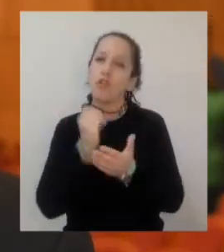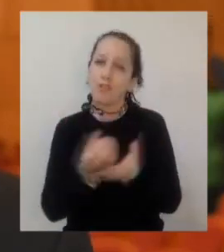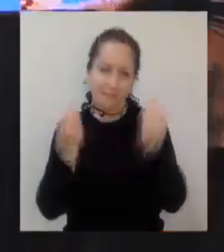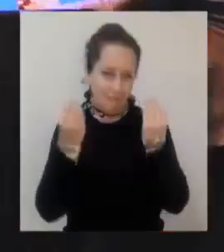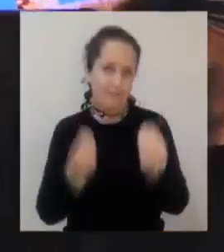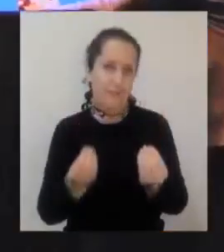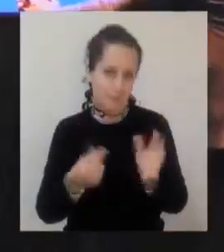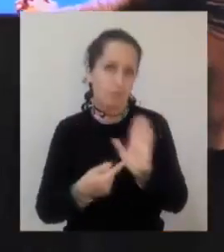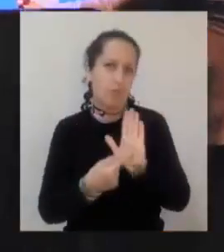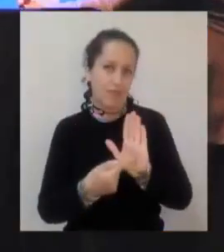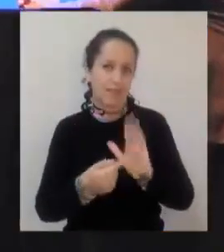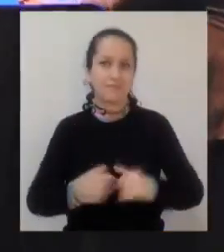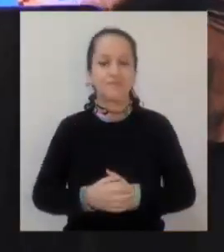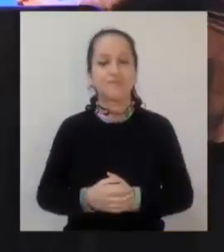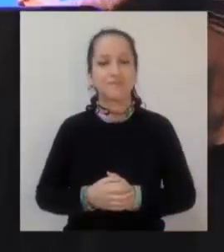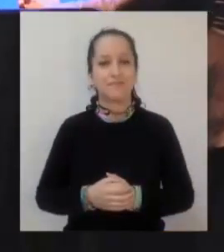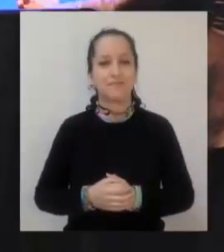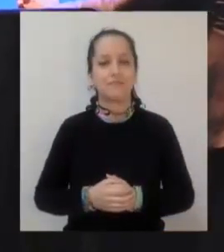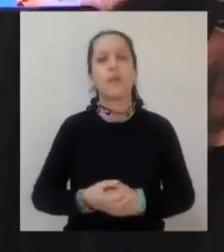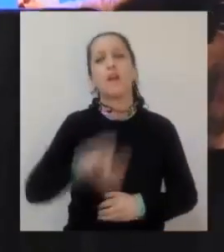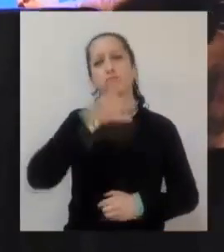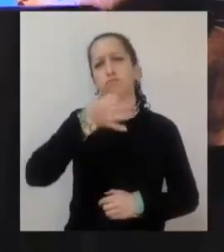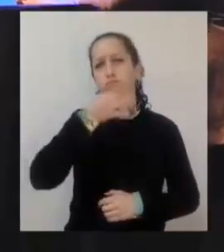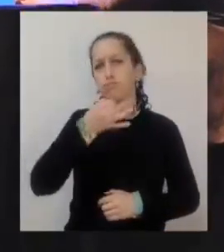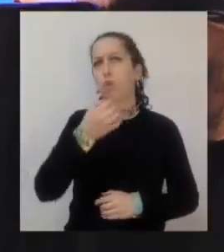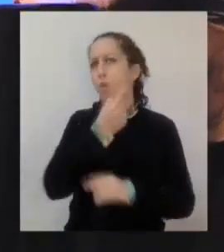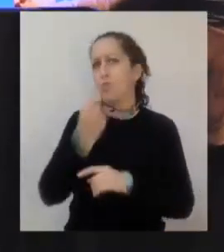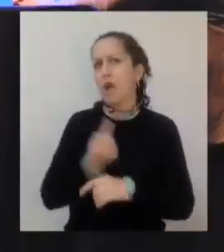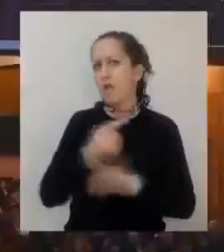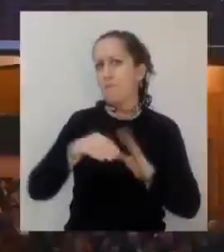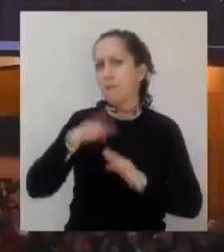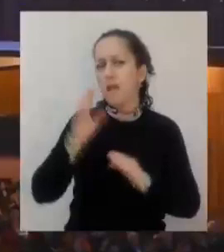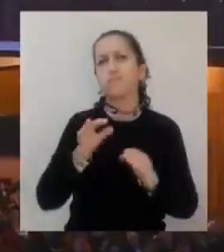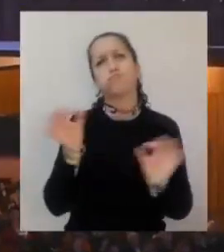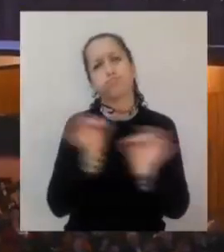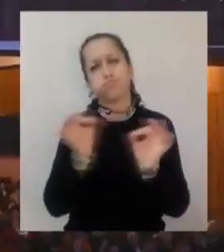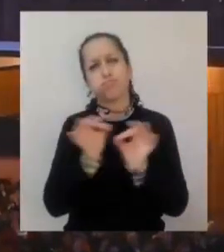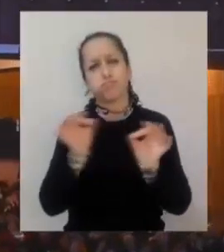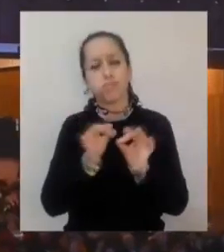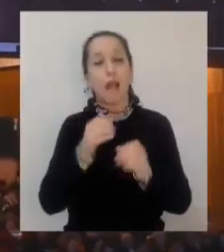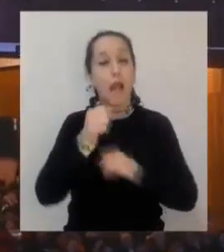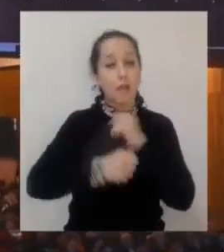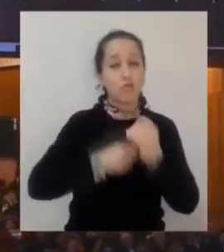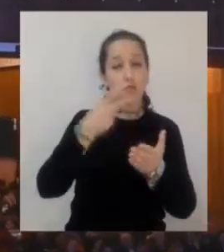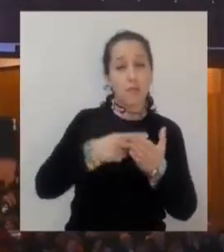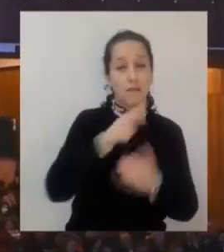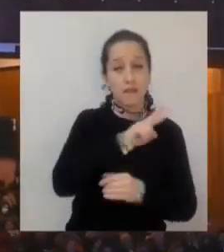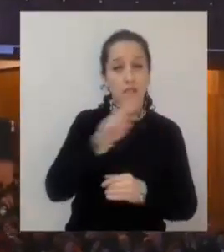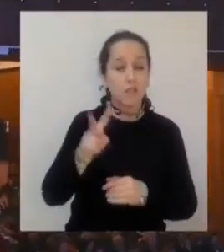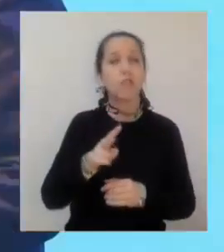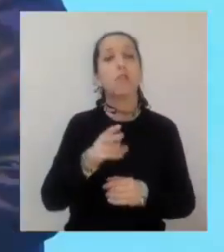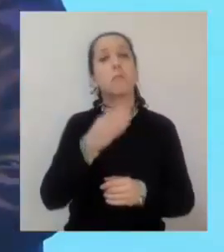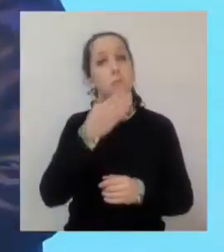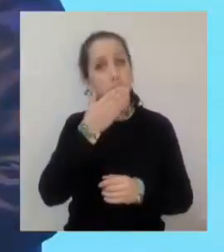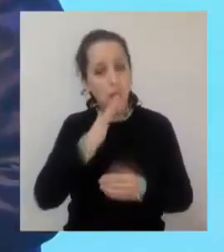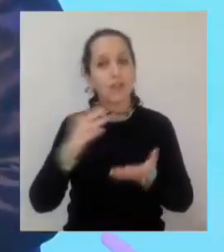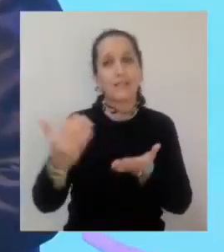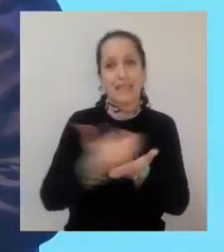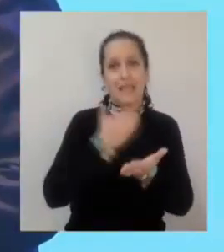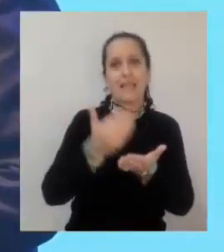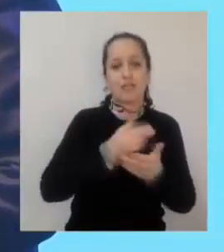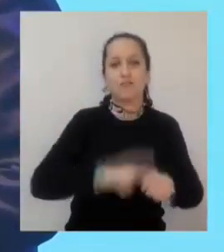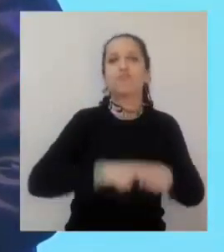checar a la comunidad. En el reporte, se extendió por más de una hora, se informó que durante el 2022 mejoraron los ingresos en el